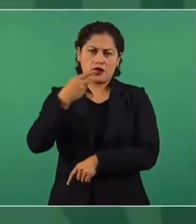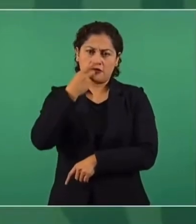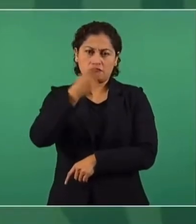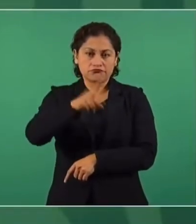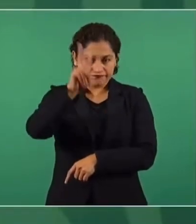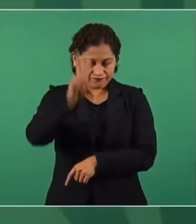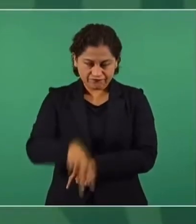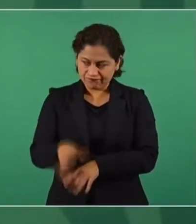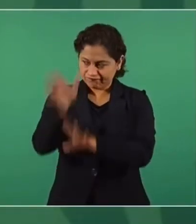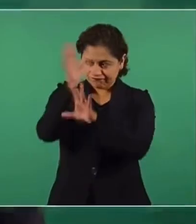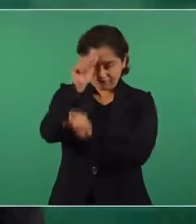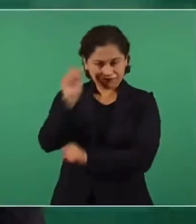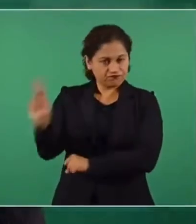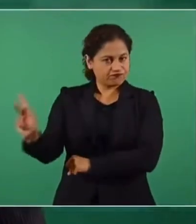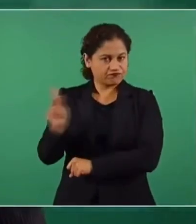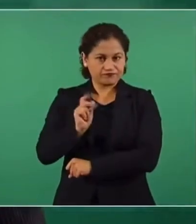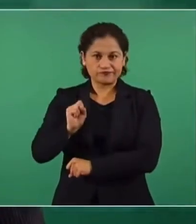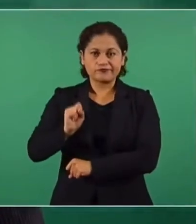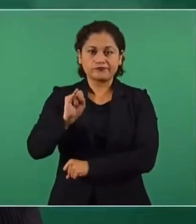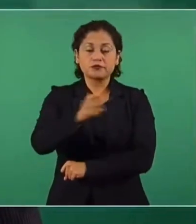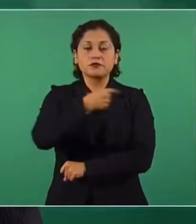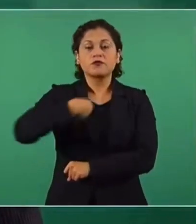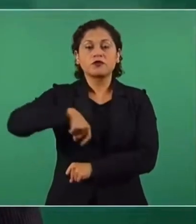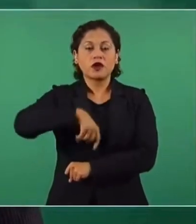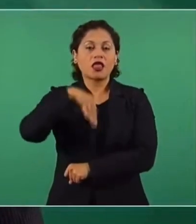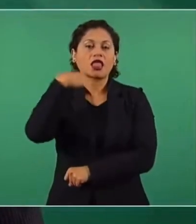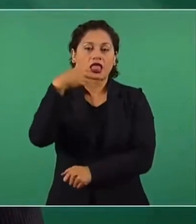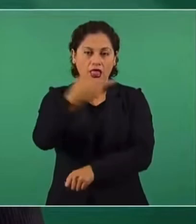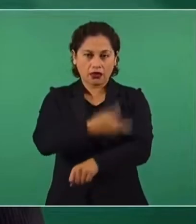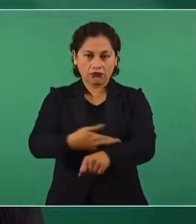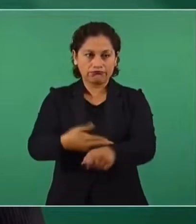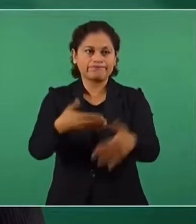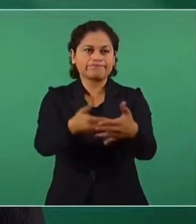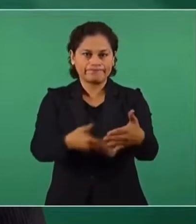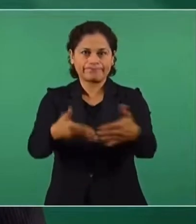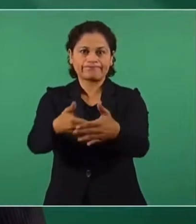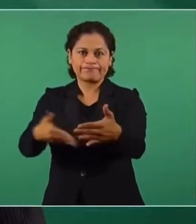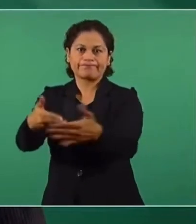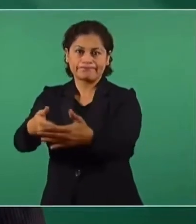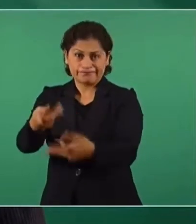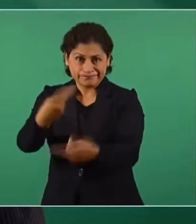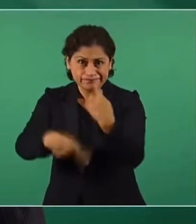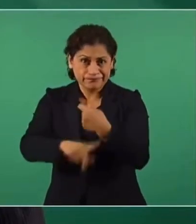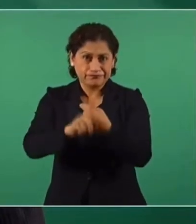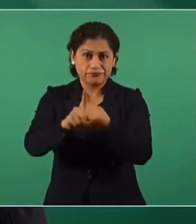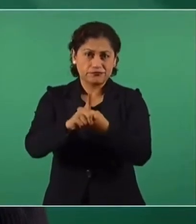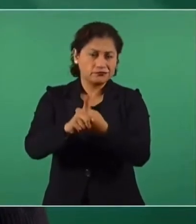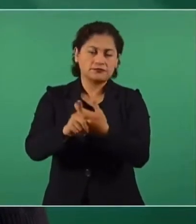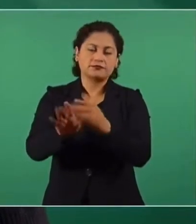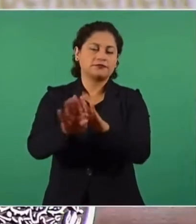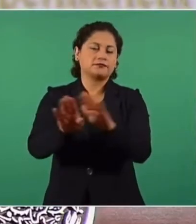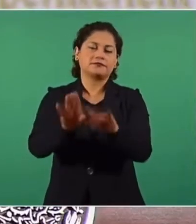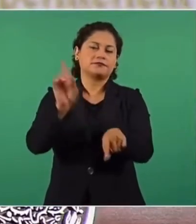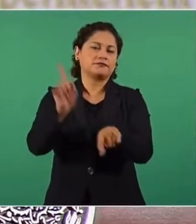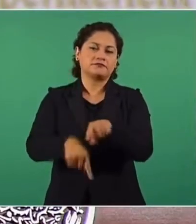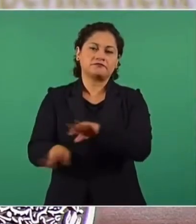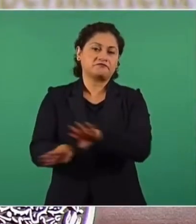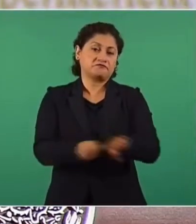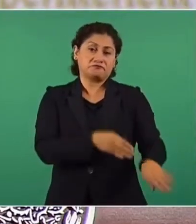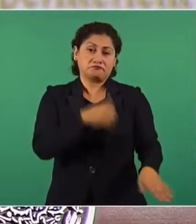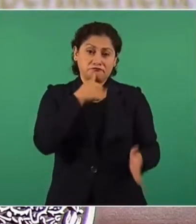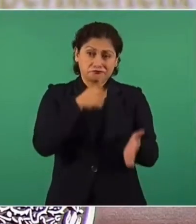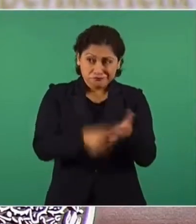no queremos burocracia, queremos que si eso crea problema o alguna situación de incertidumbre, tan fácil como eliminarlo.